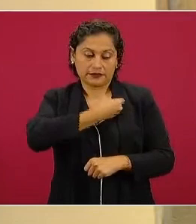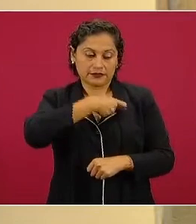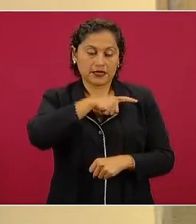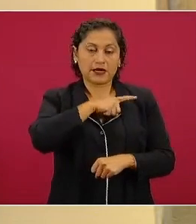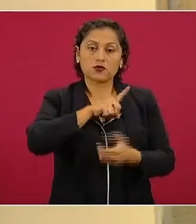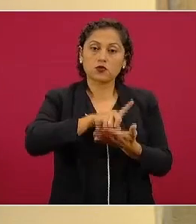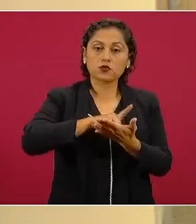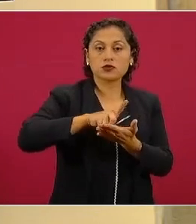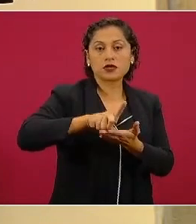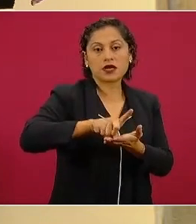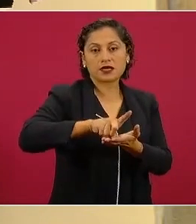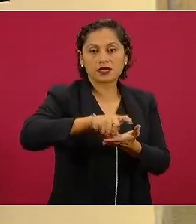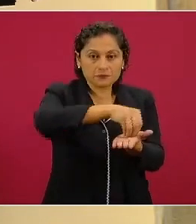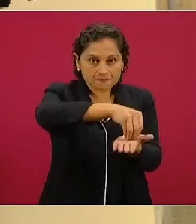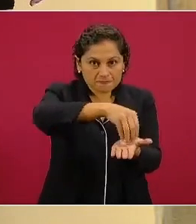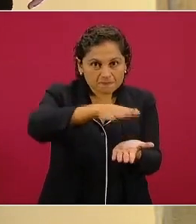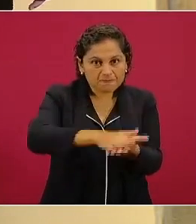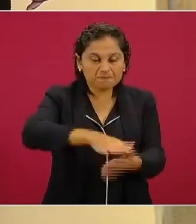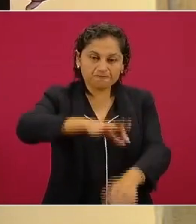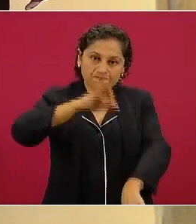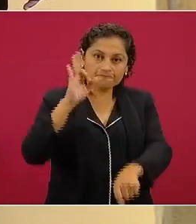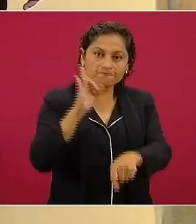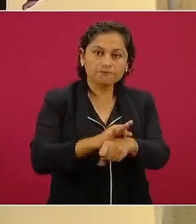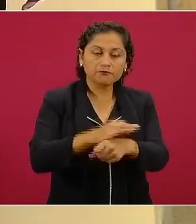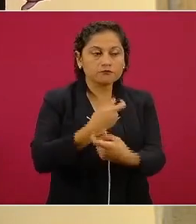atención médica y medicamentos gratuitos cumplido.